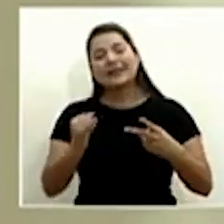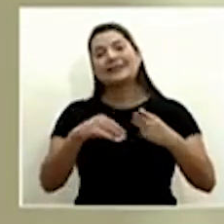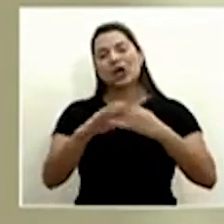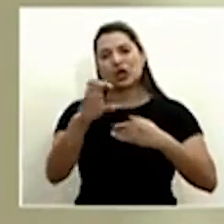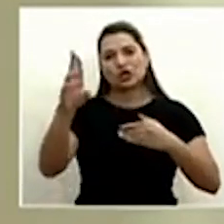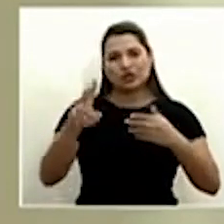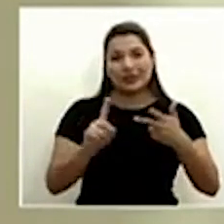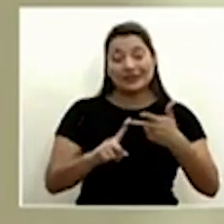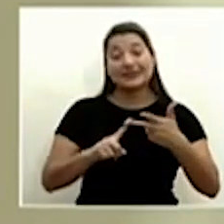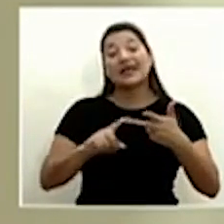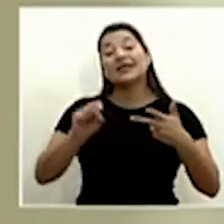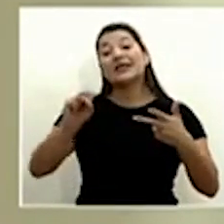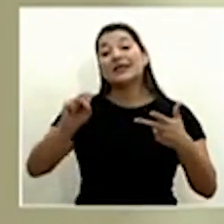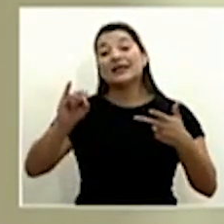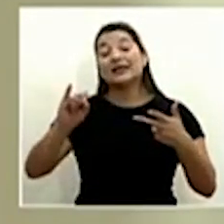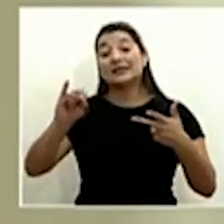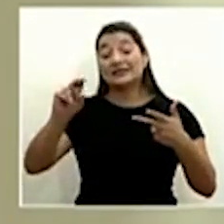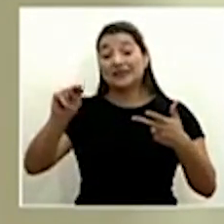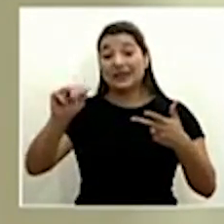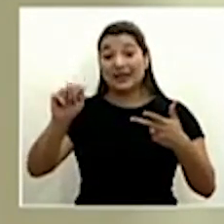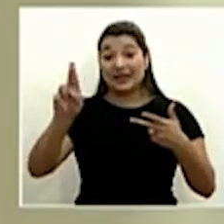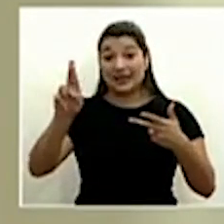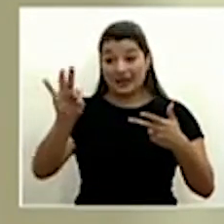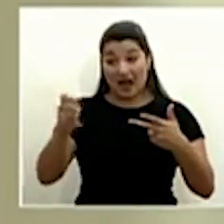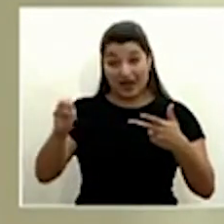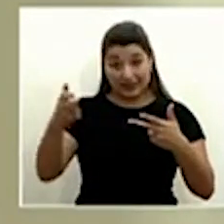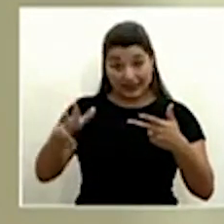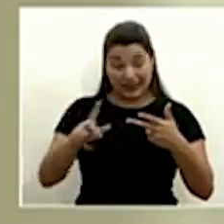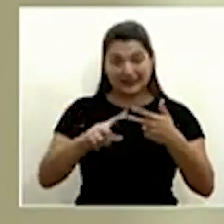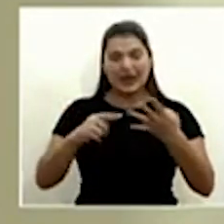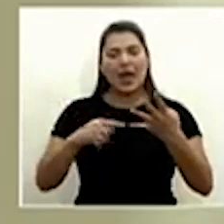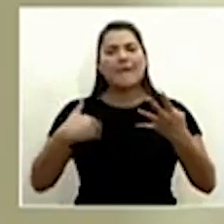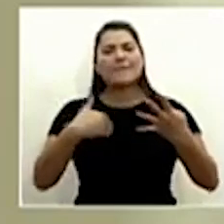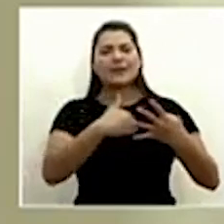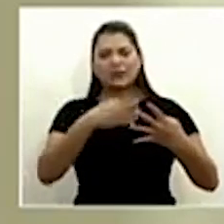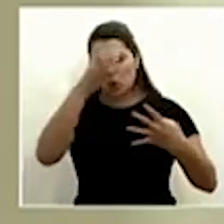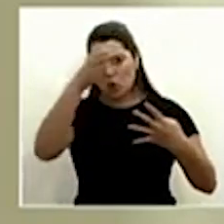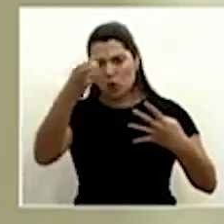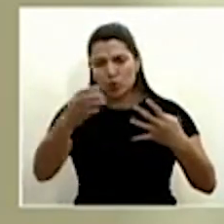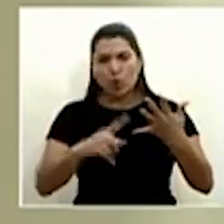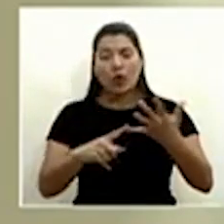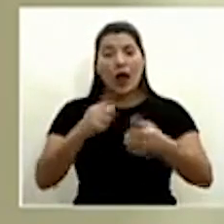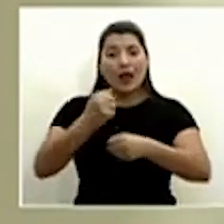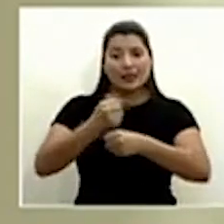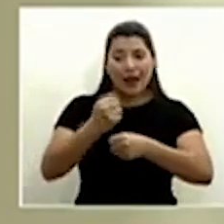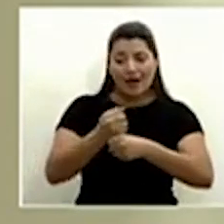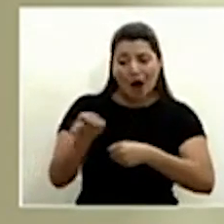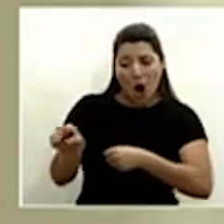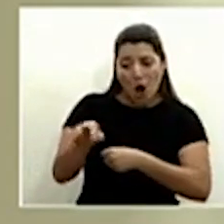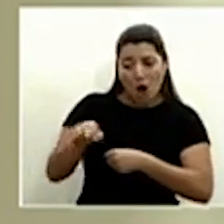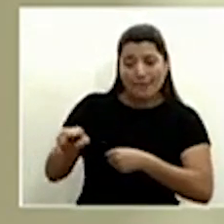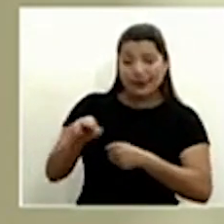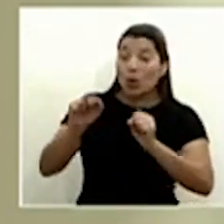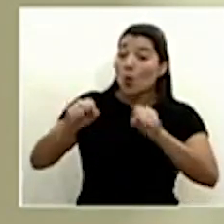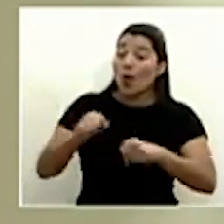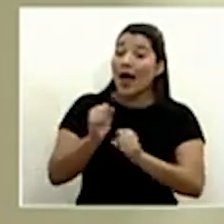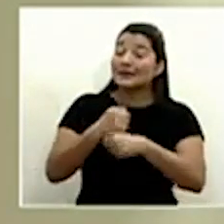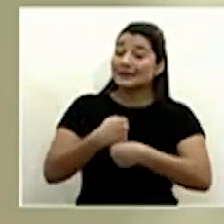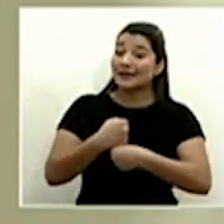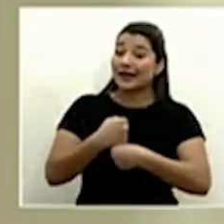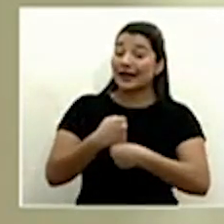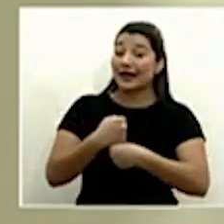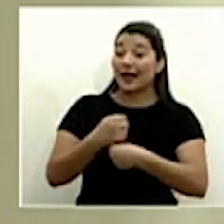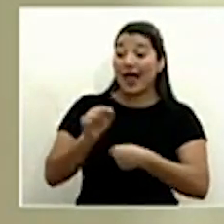Sistema Nacional de Radio y Televisión, Canal 13, al Ministerio de Cultura, al trabajo de los colegas que hacen posible este soporte